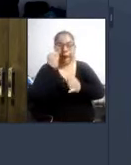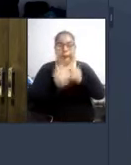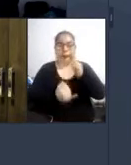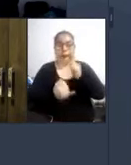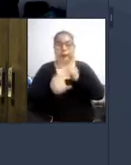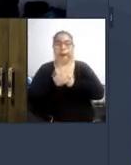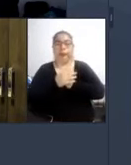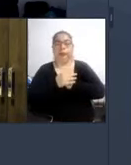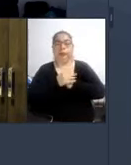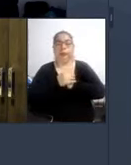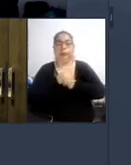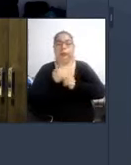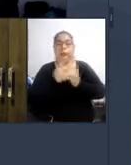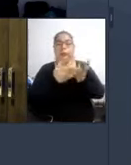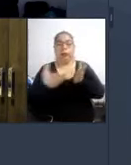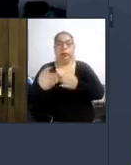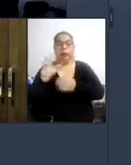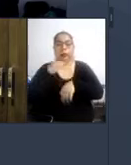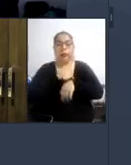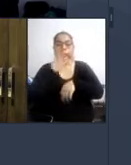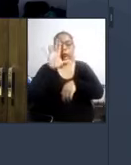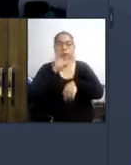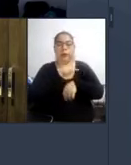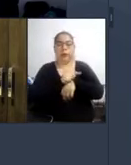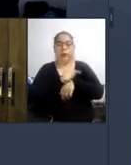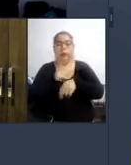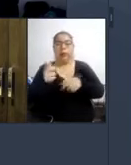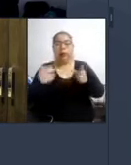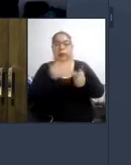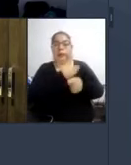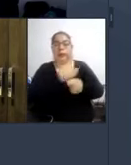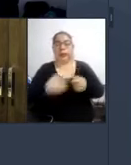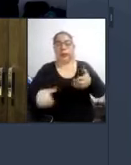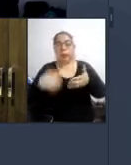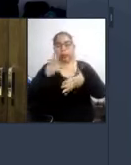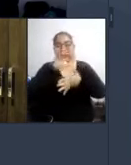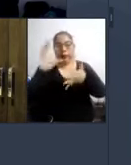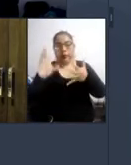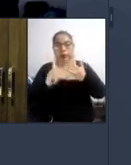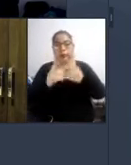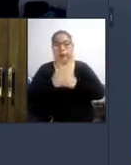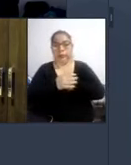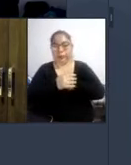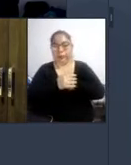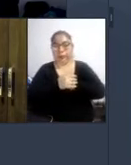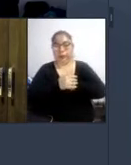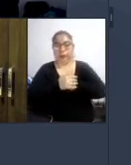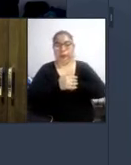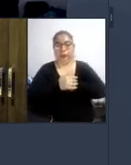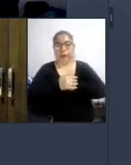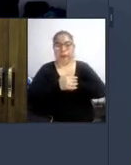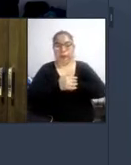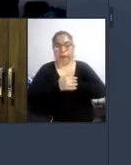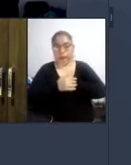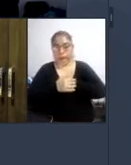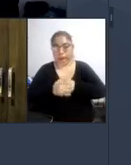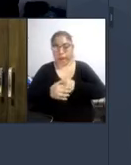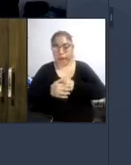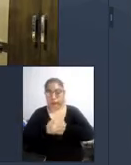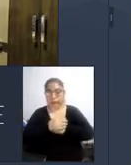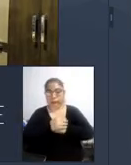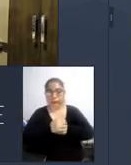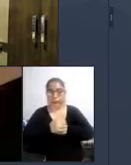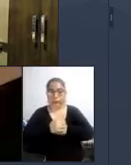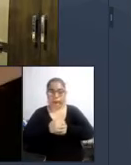con la intervención de los cinco minutos que corresponde al presidente del CONADIS al señor Marco Gamarra señor presidente lo